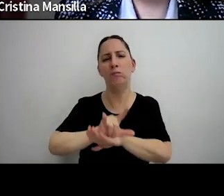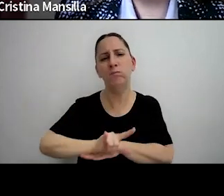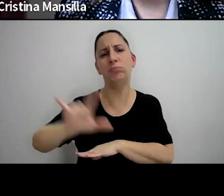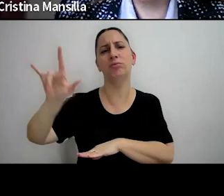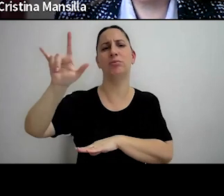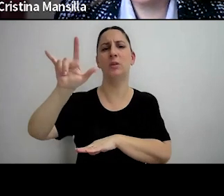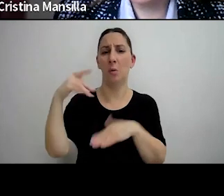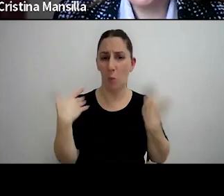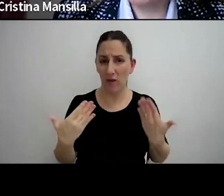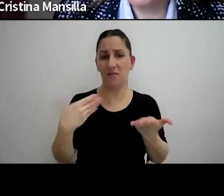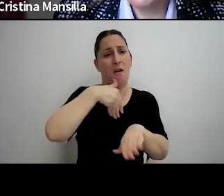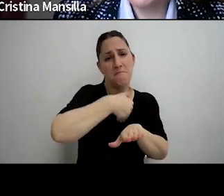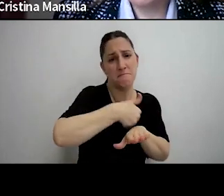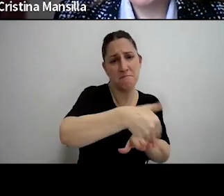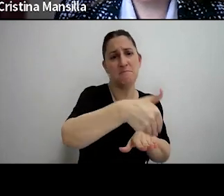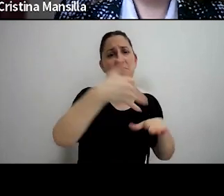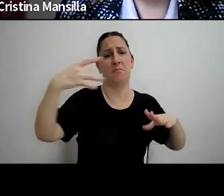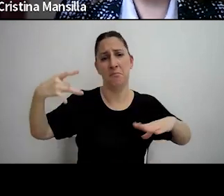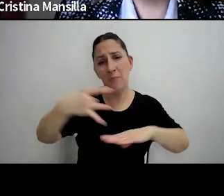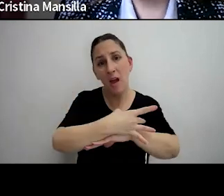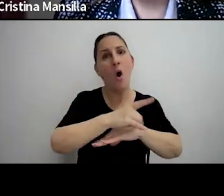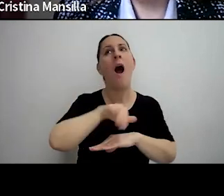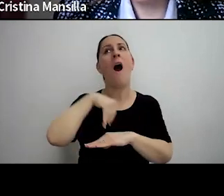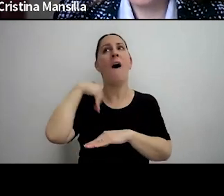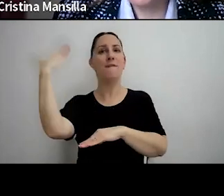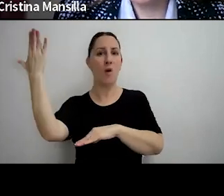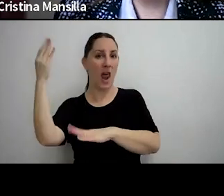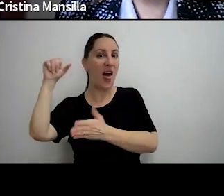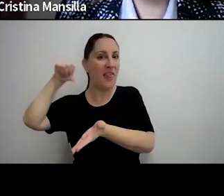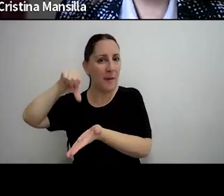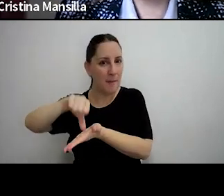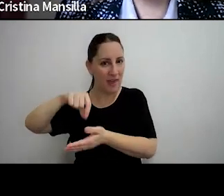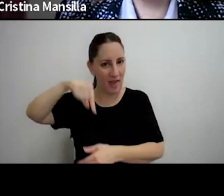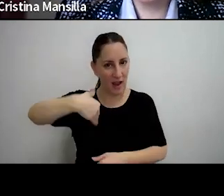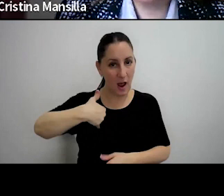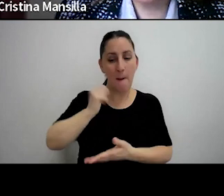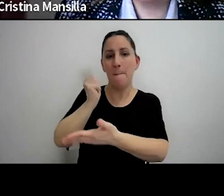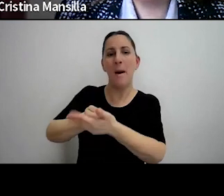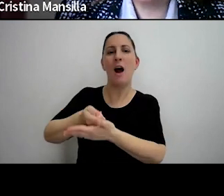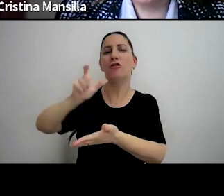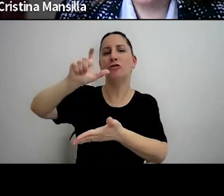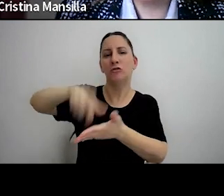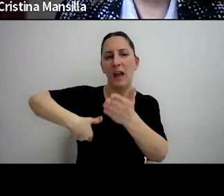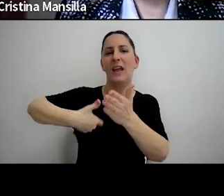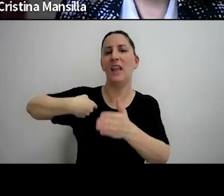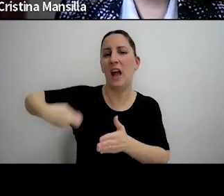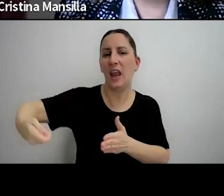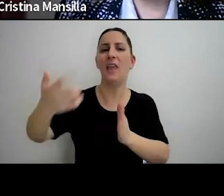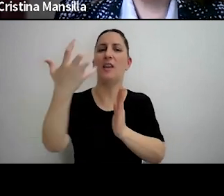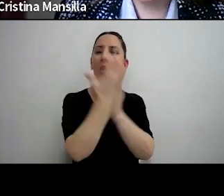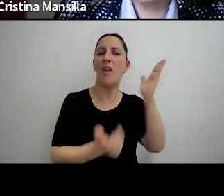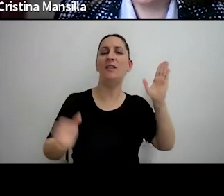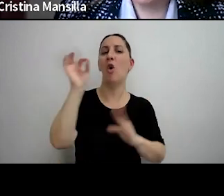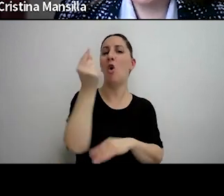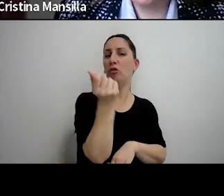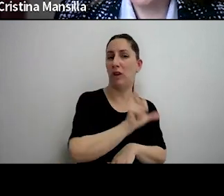terrestre, que se haga fuera del país cuando pago con tarjeta de crédito, débito o transferencia y el